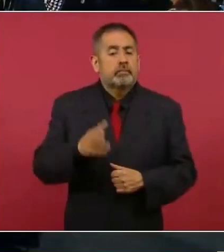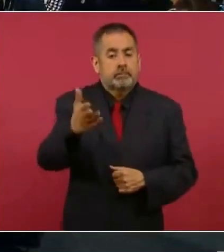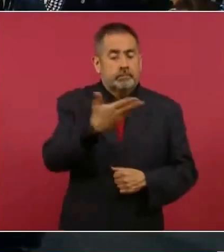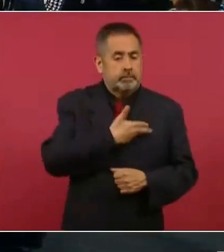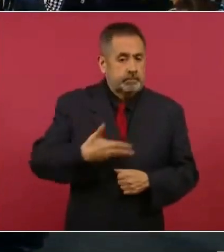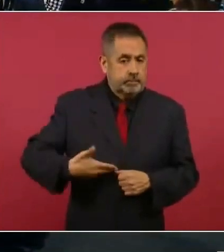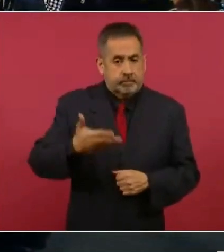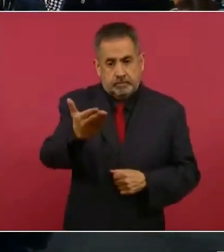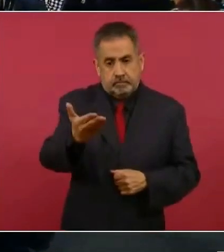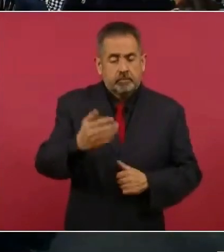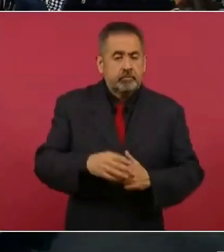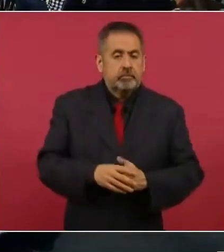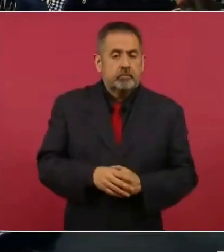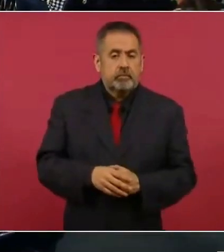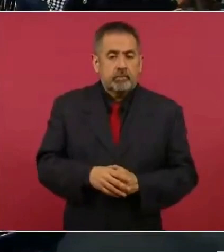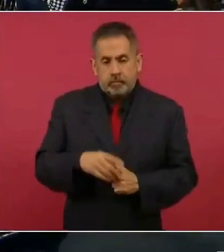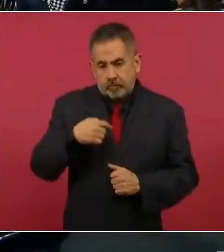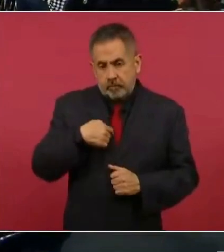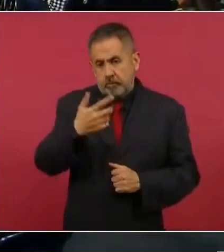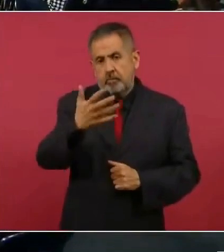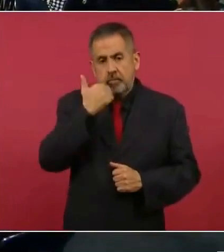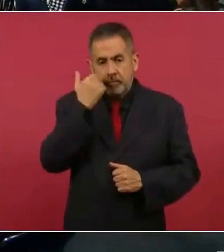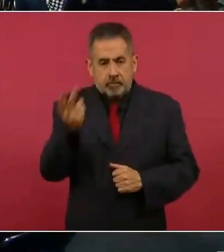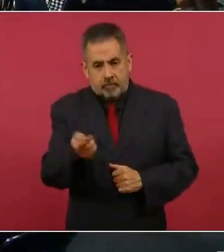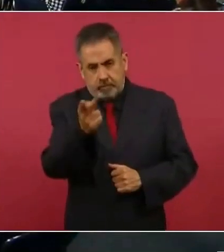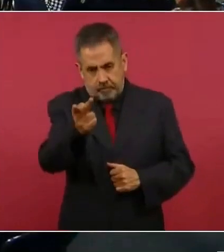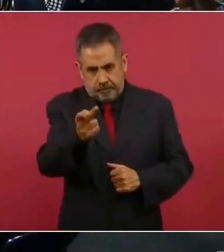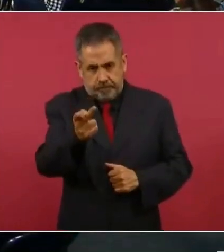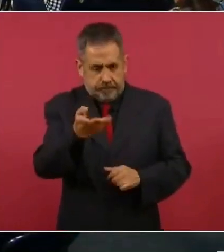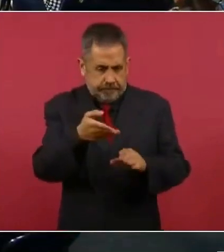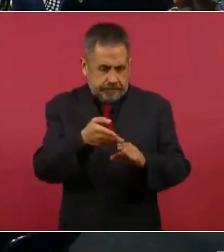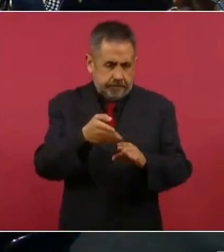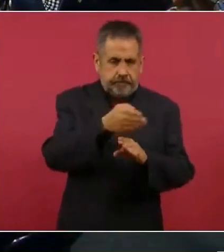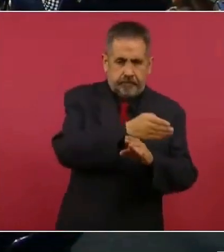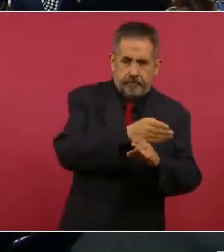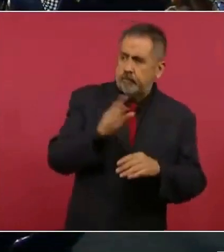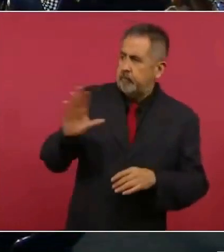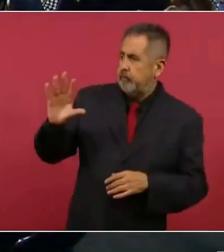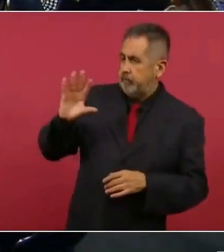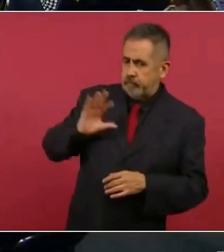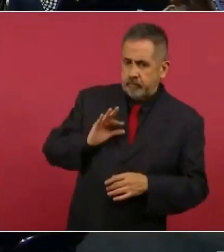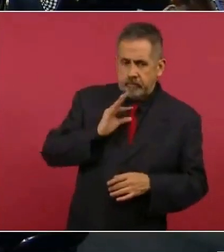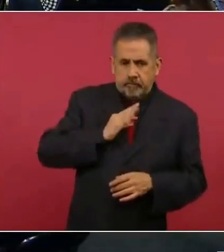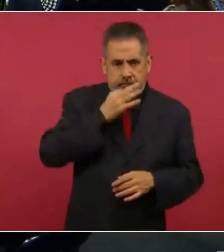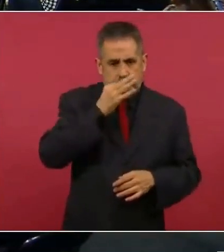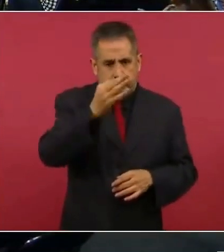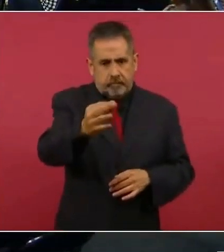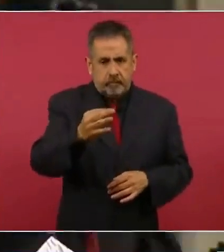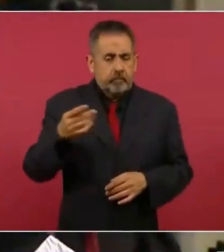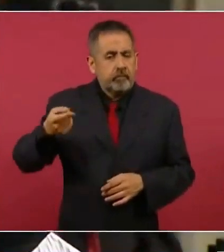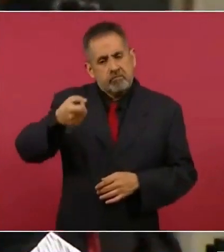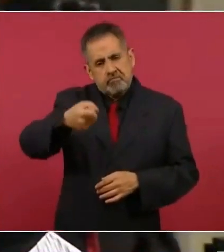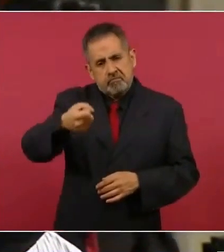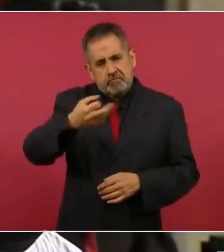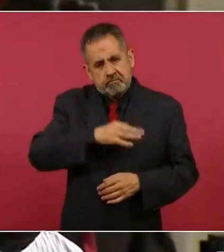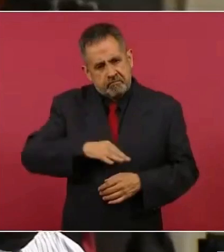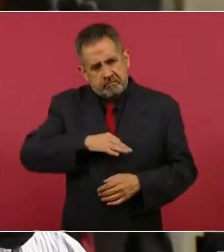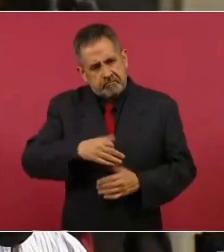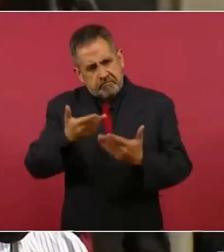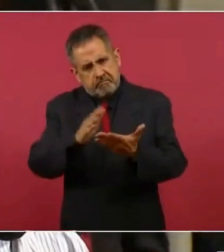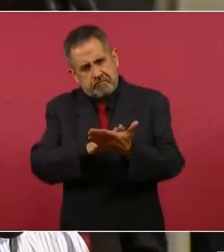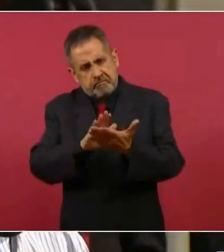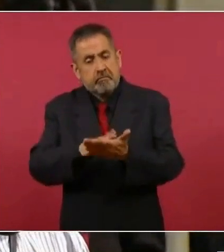lo que le quiero preguntar, le envío un saludo muy grande, una felicitación grande de